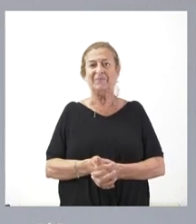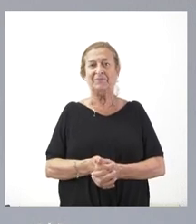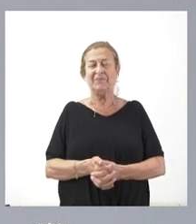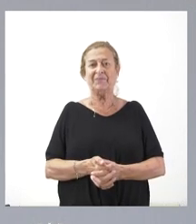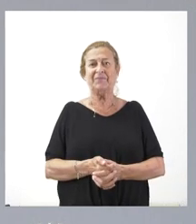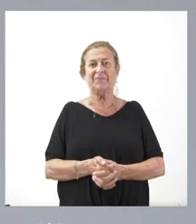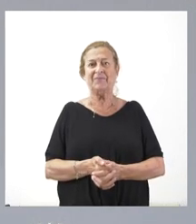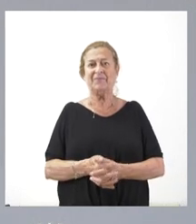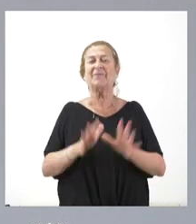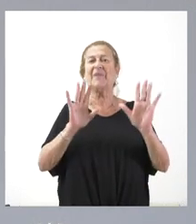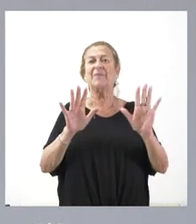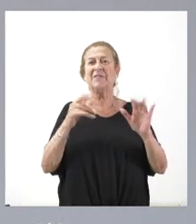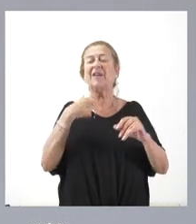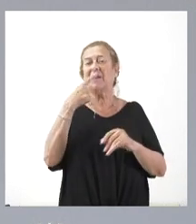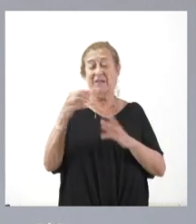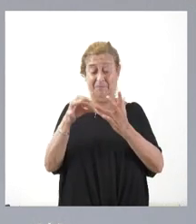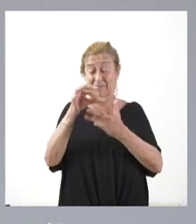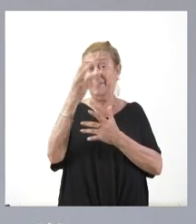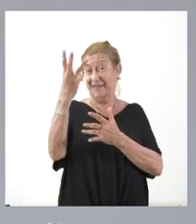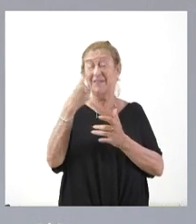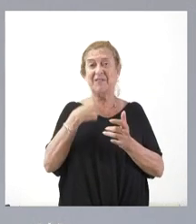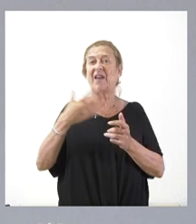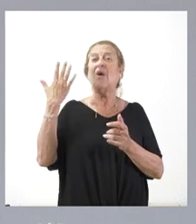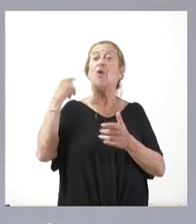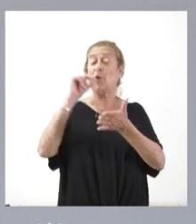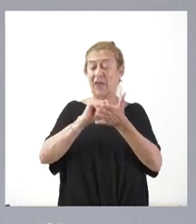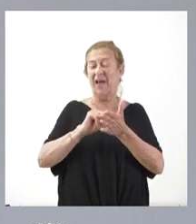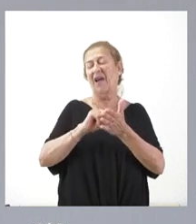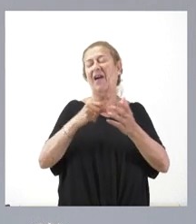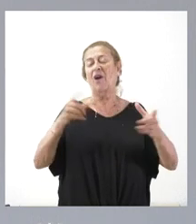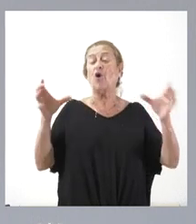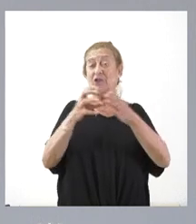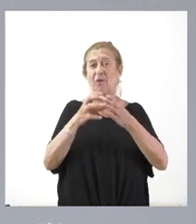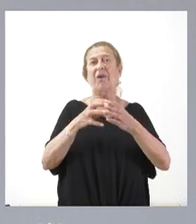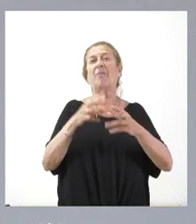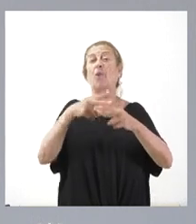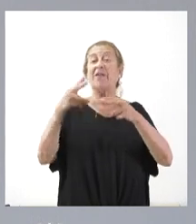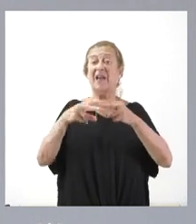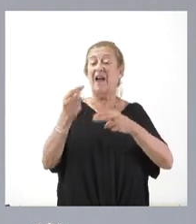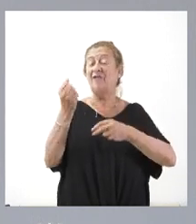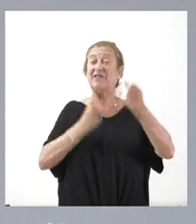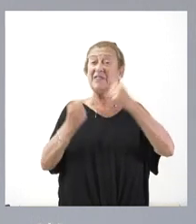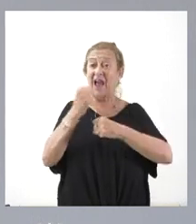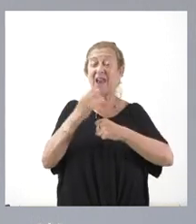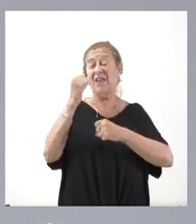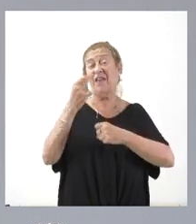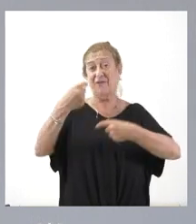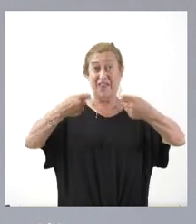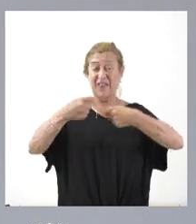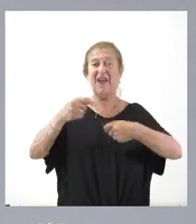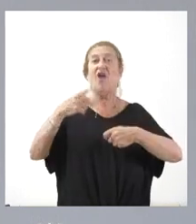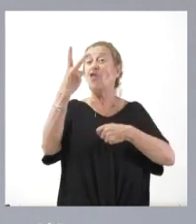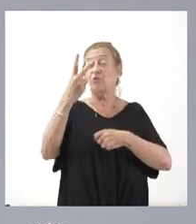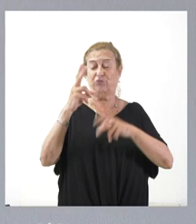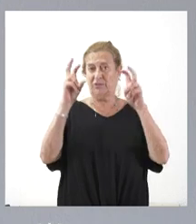Pues plantea tres cuestiones. Efectivamente, el otro día en el Consejo de Política Fiscal y Financiera se plantearon básicamente dos tipos de